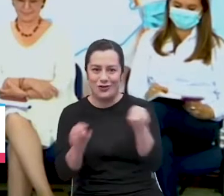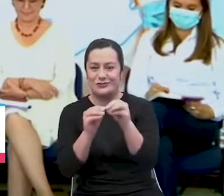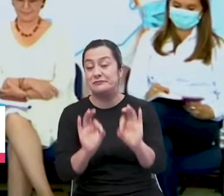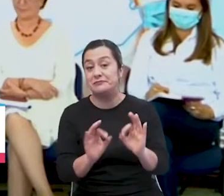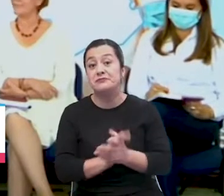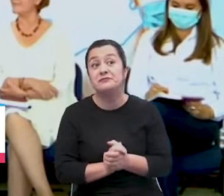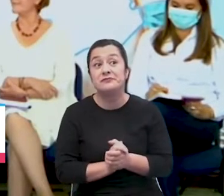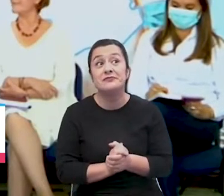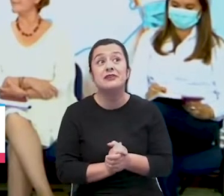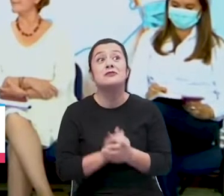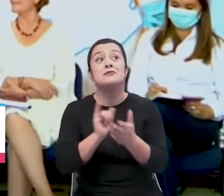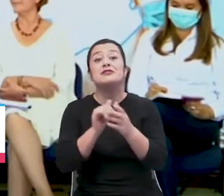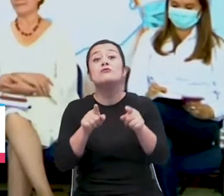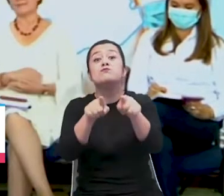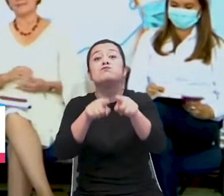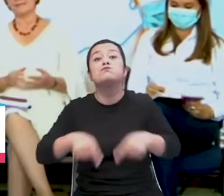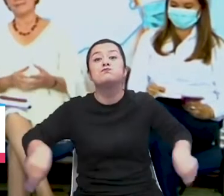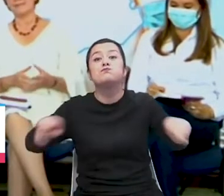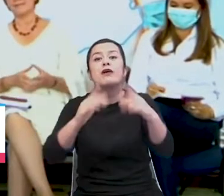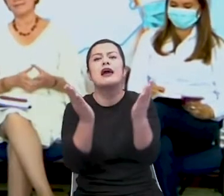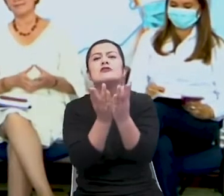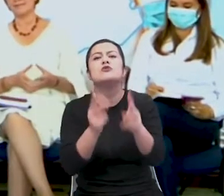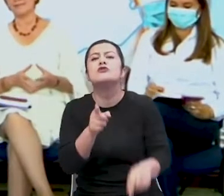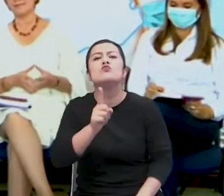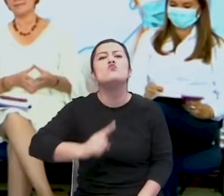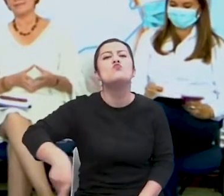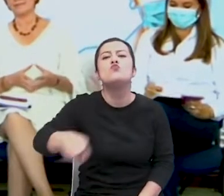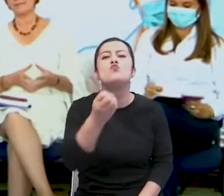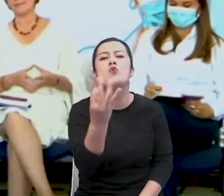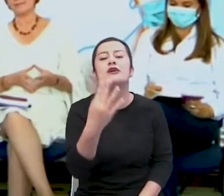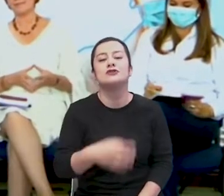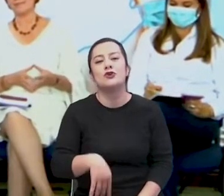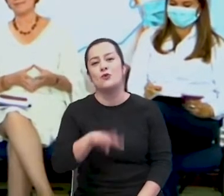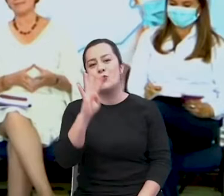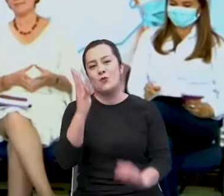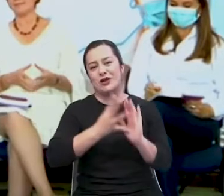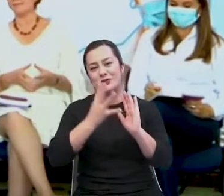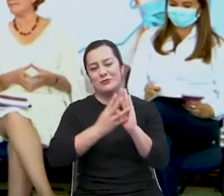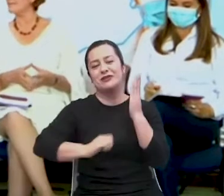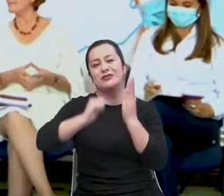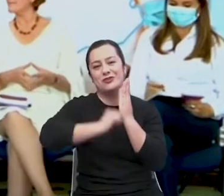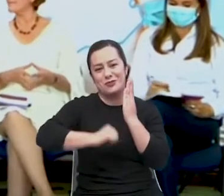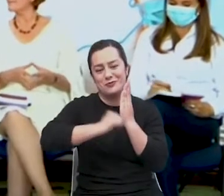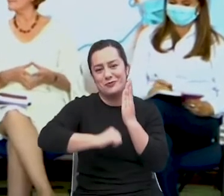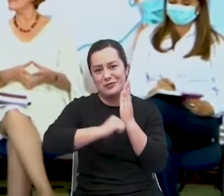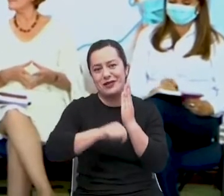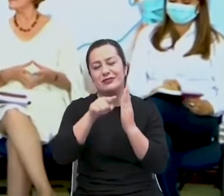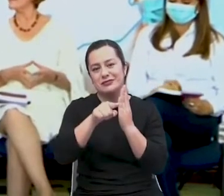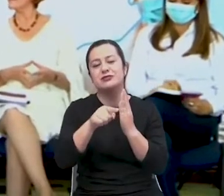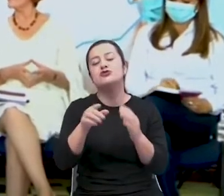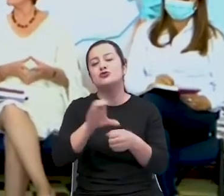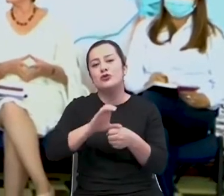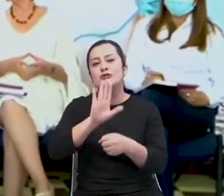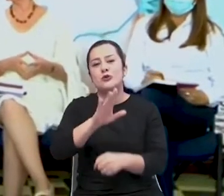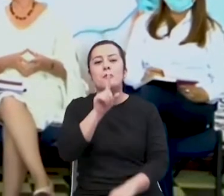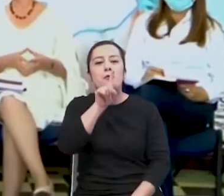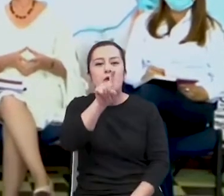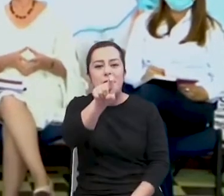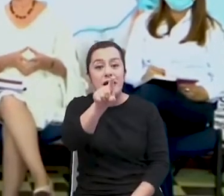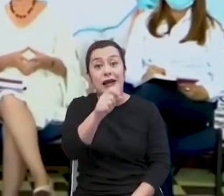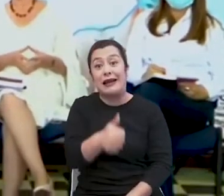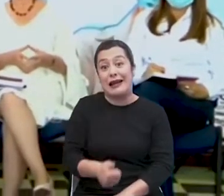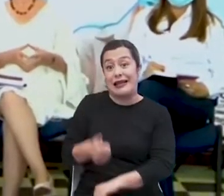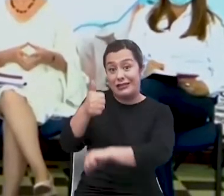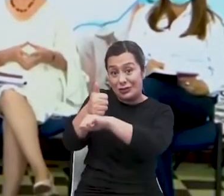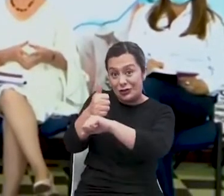con todos nuestros estudiantes, más de 4.000 estudiantes en la normal superior superior de la ciudad de Bucaramanga, con su rectora,